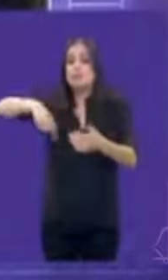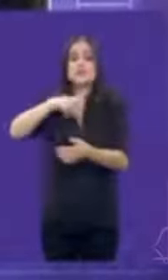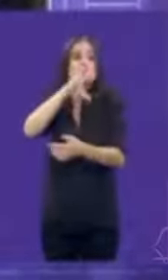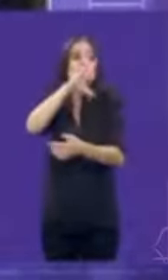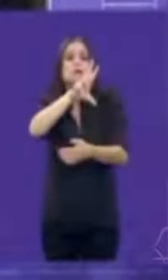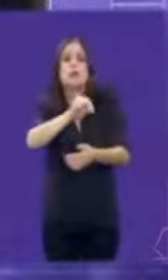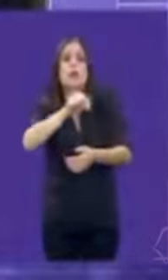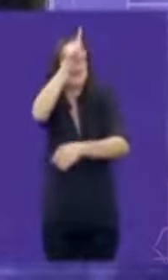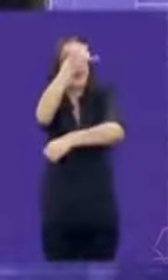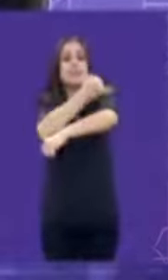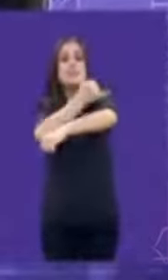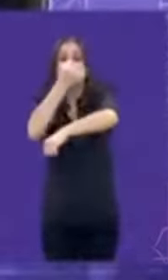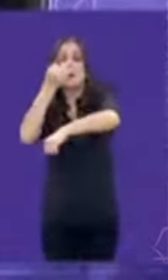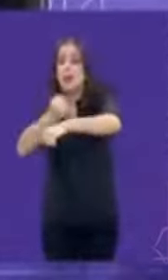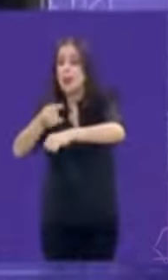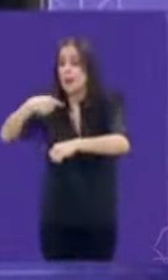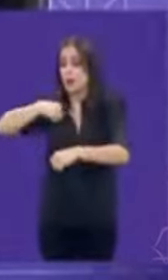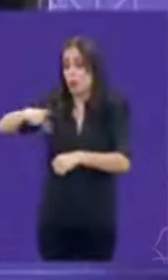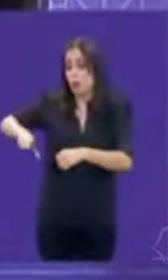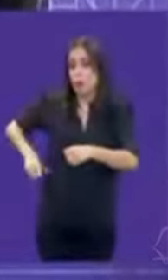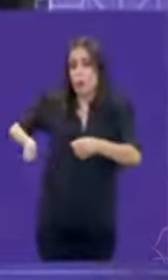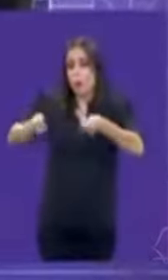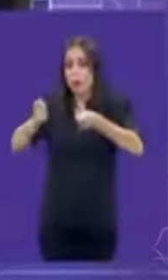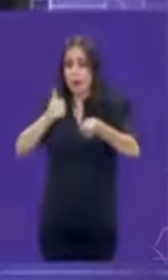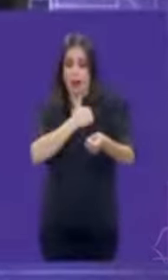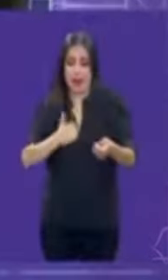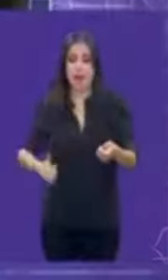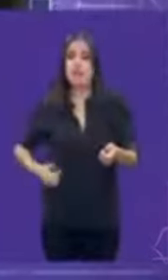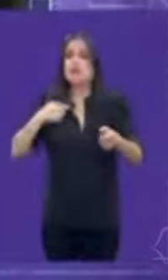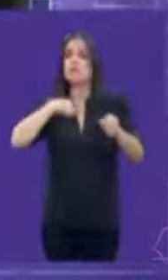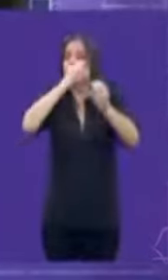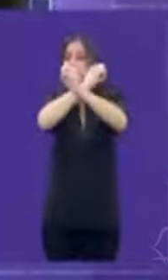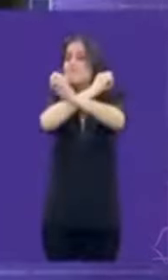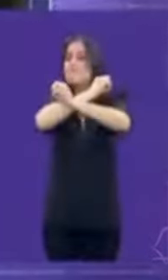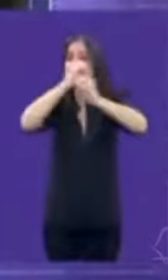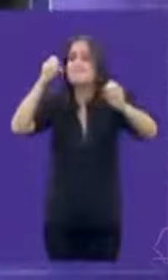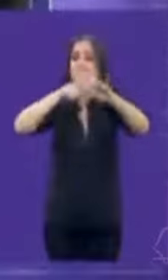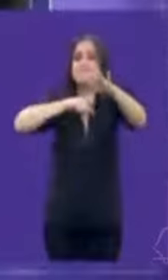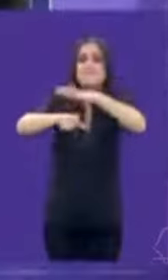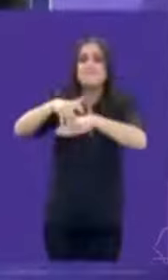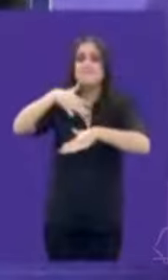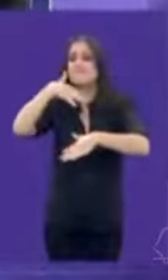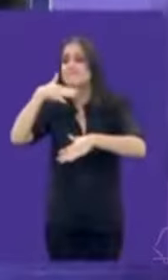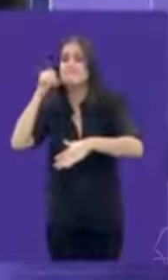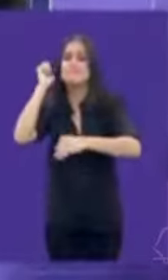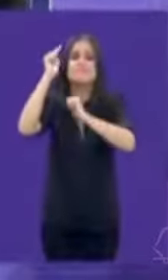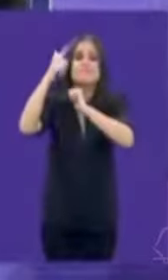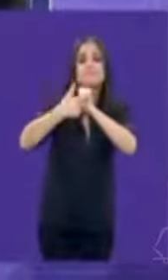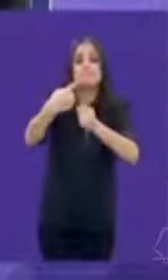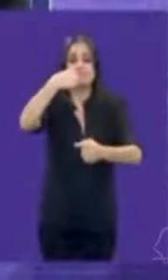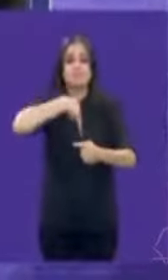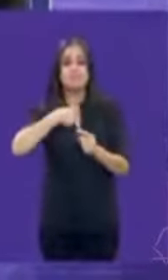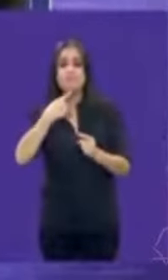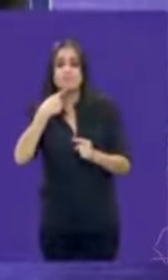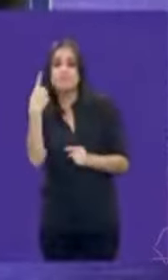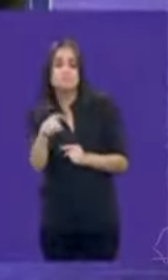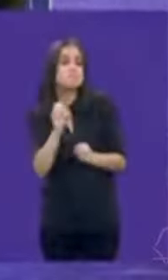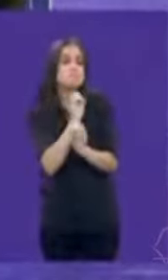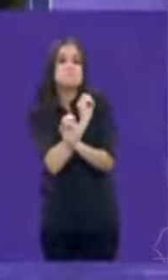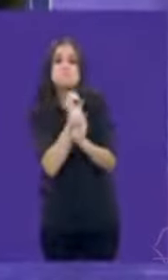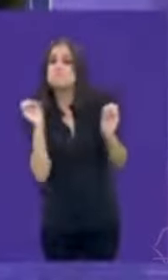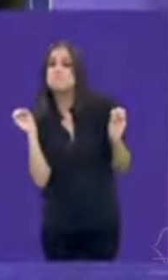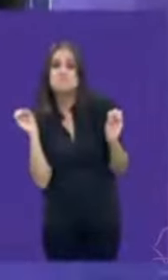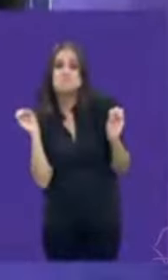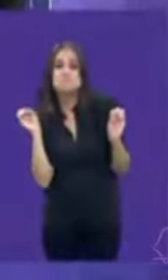Iztapalapa y durante el tiempo que goberné no ha habido un solo señalamiento de corrupción por el